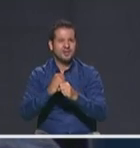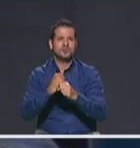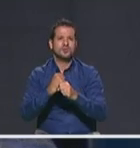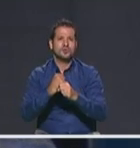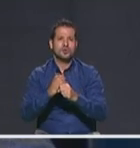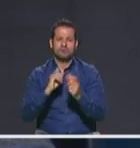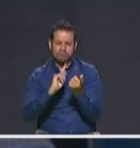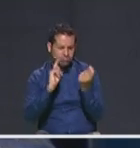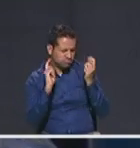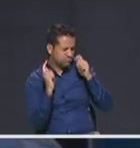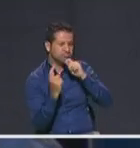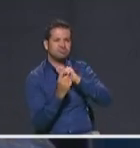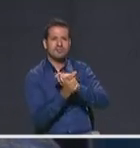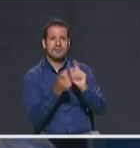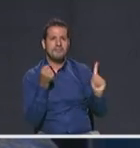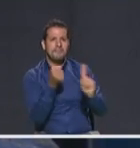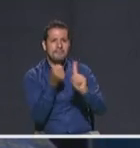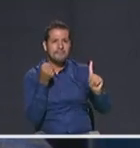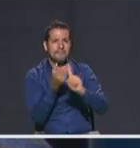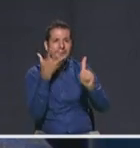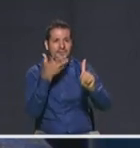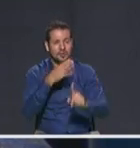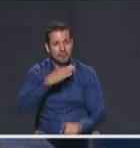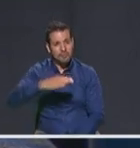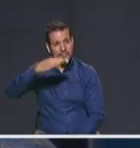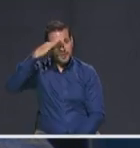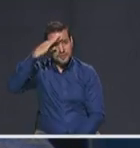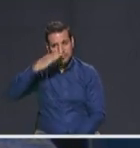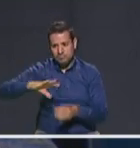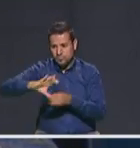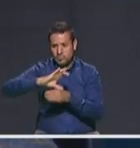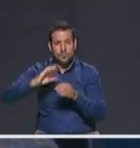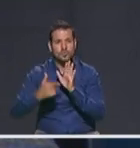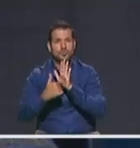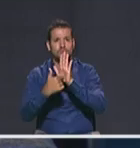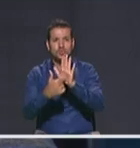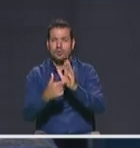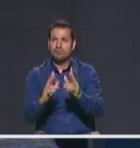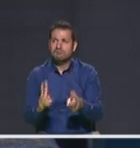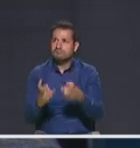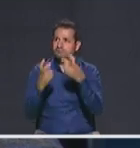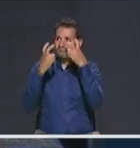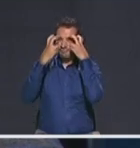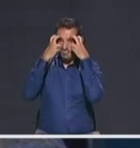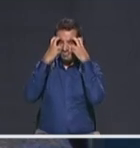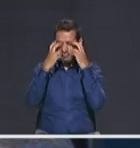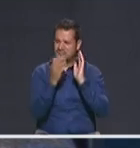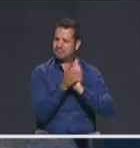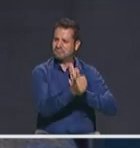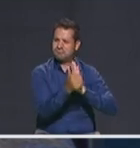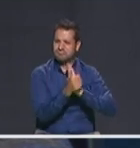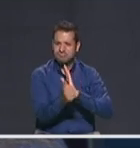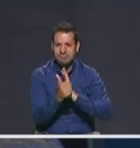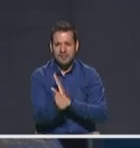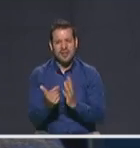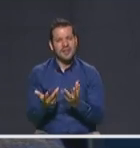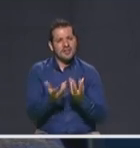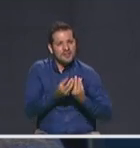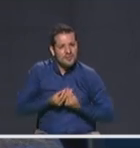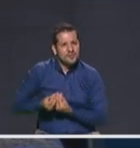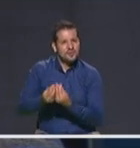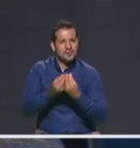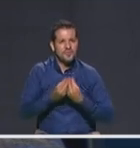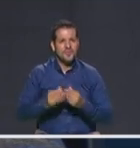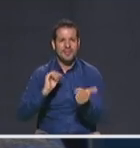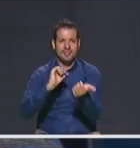transformación de Medellín, una ciudad que le apostó un modelo de ciudad enfocado al conocimiento, al talento, a la convivencia, al